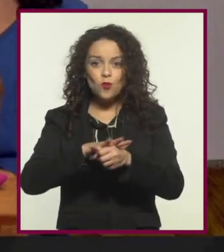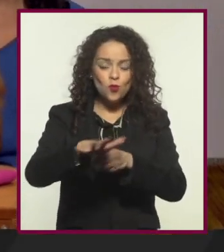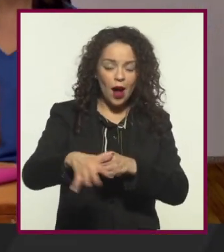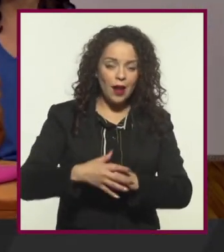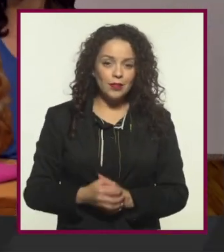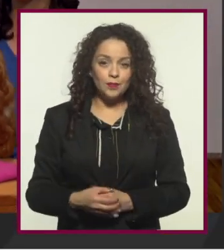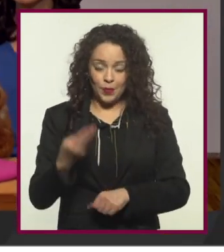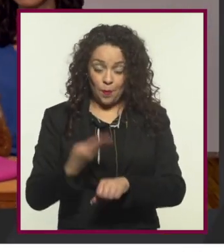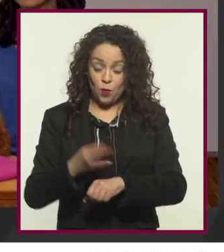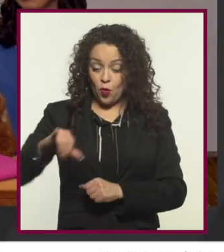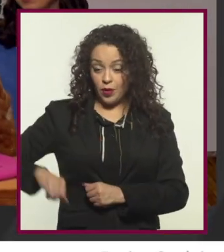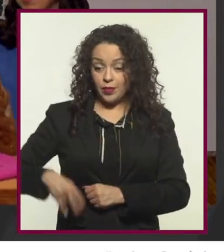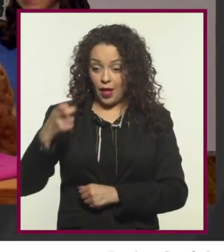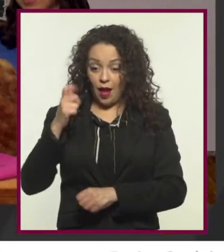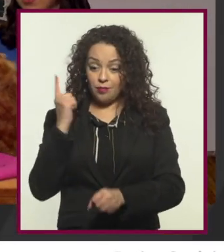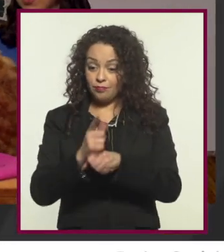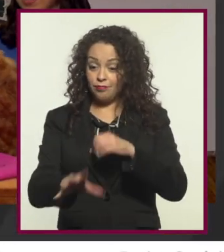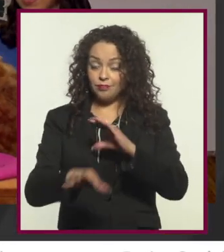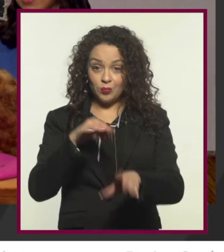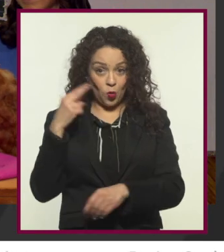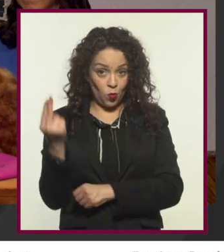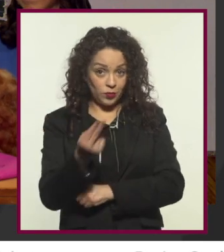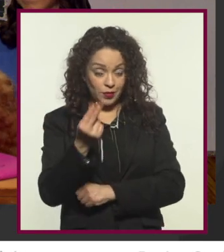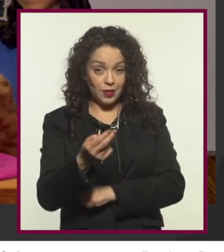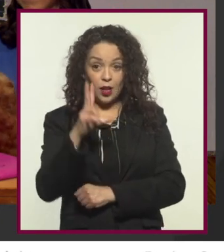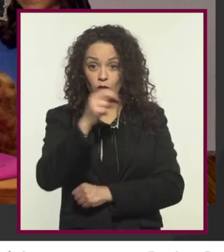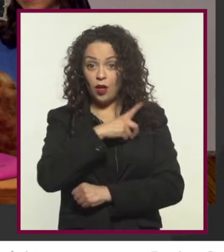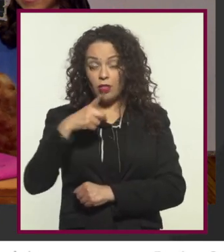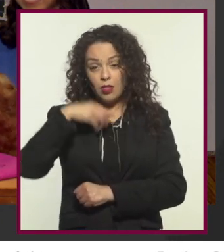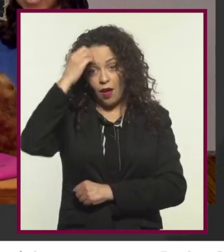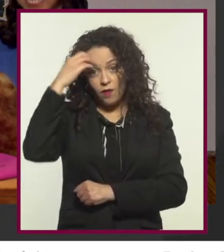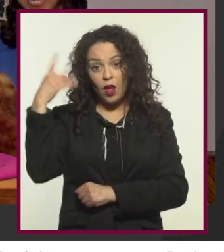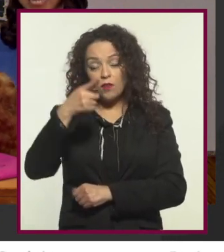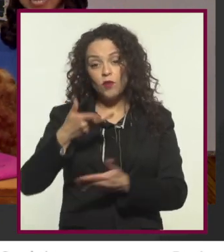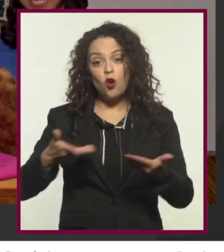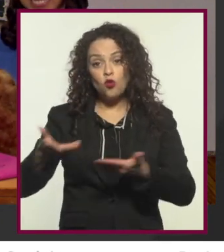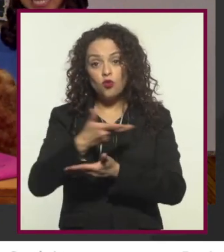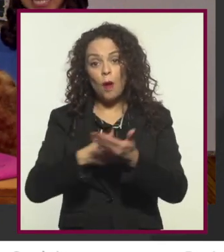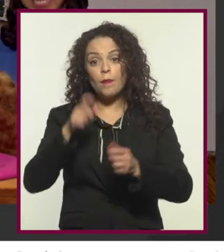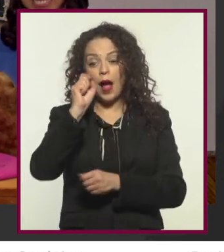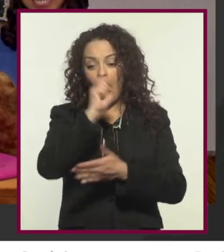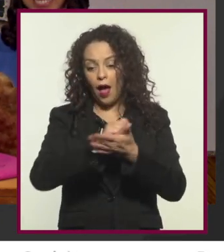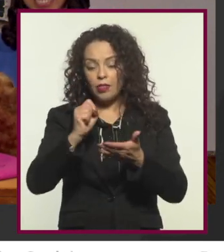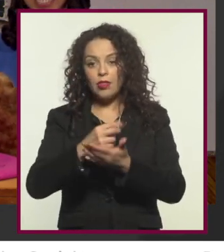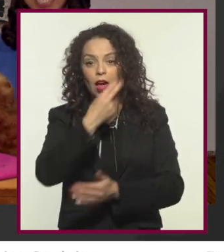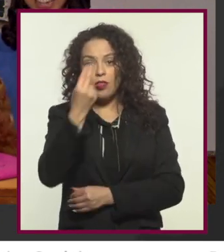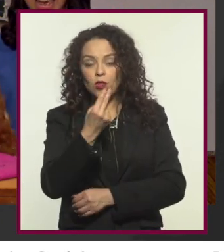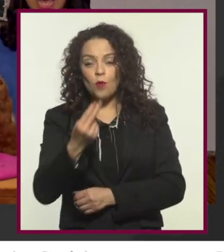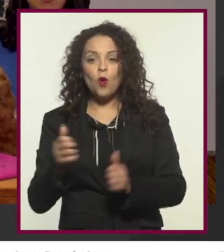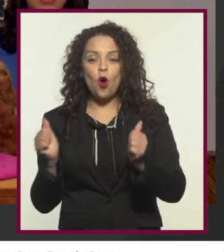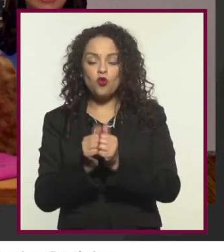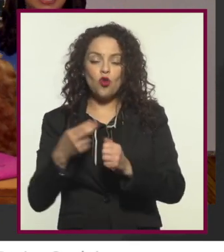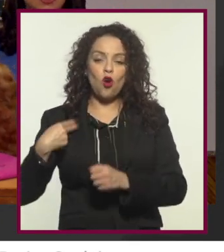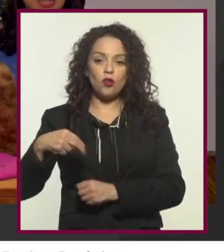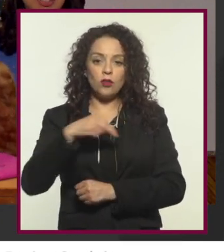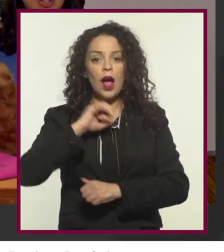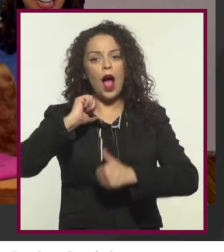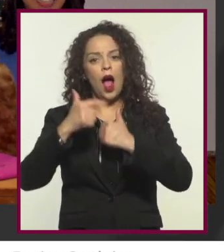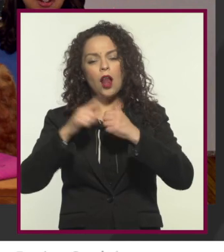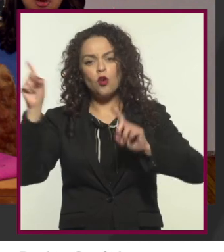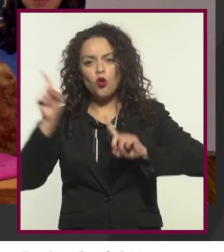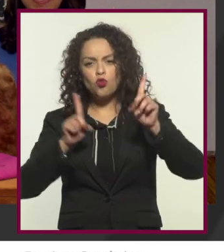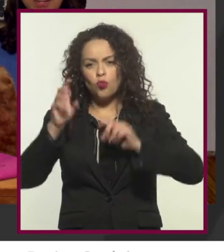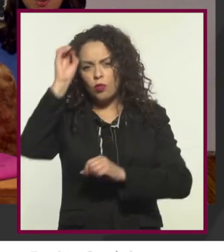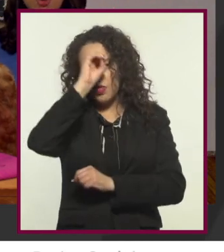Eso será muy interesante de descubrir por parte de ustedes. Y no olviden compartir sus textos y dibujos con nosotros. Cualquier duda,